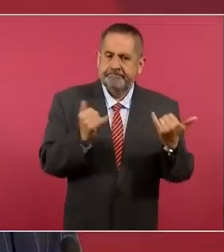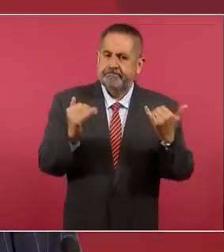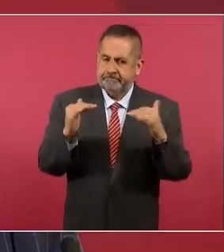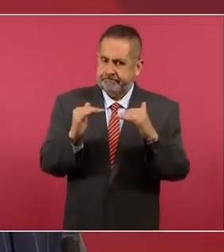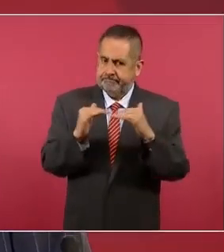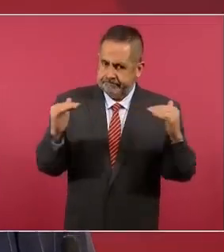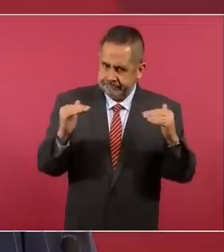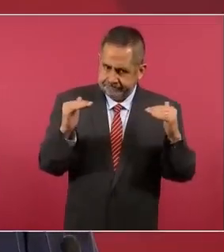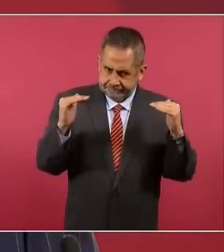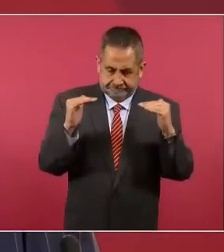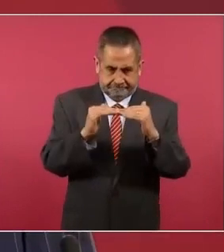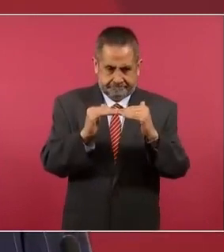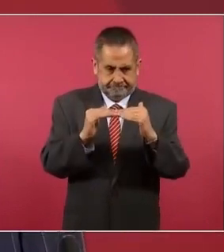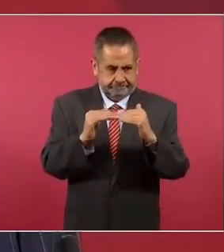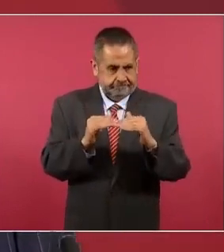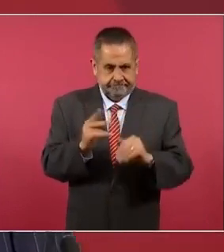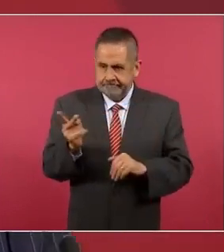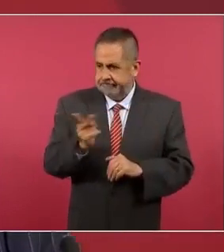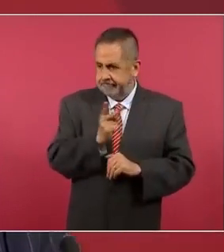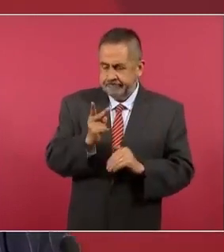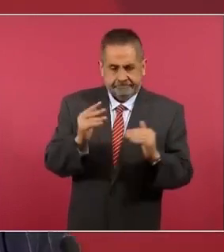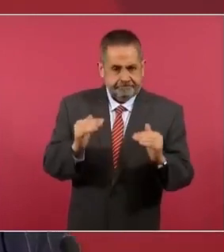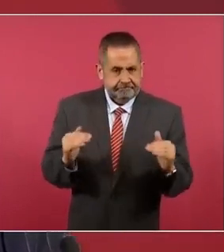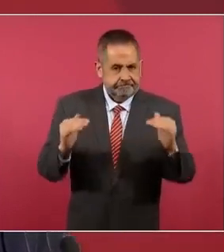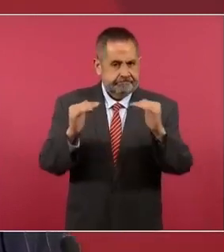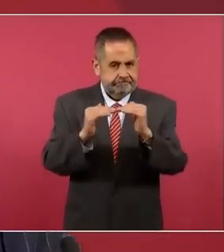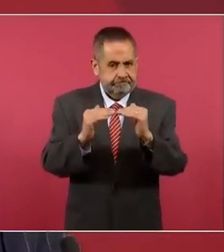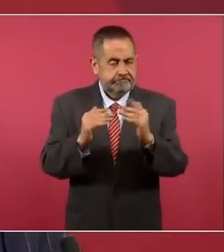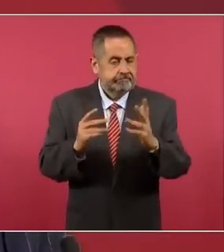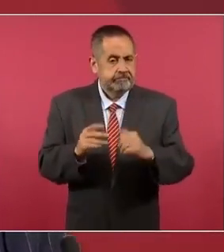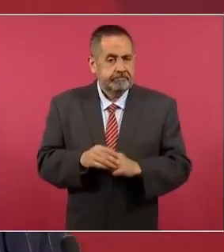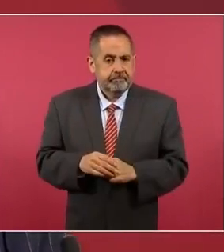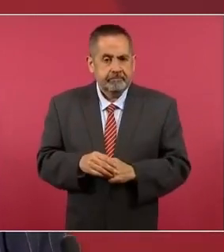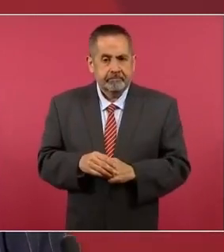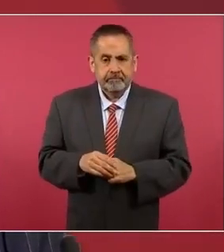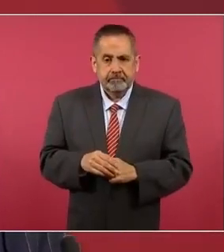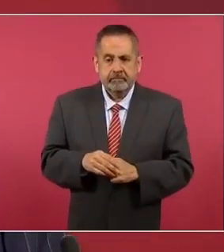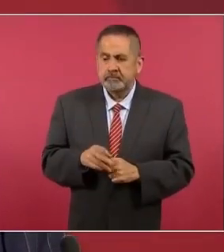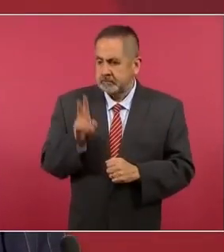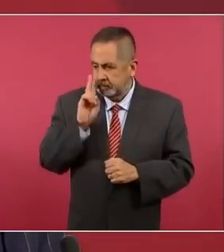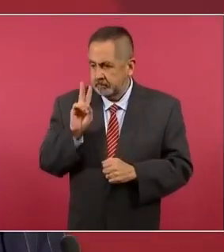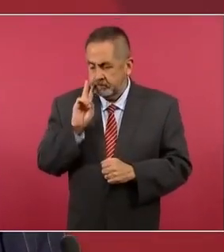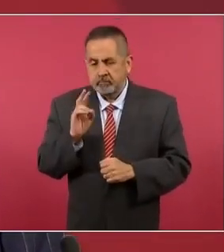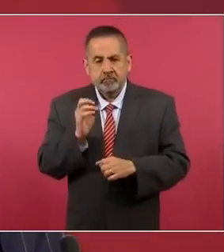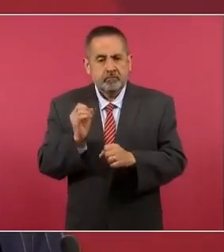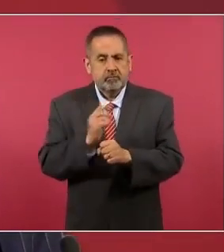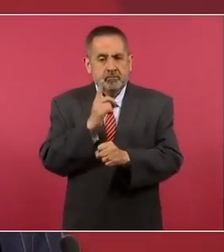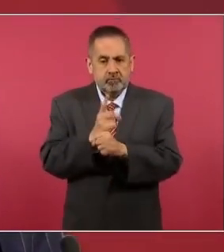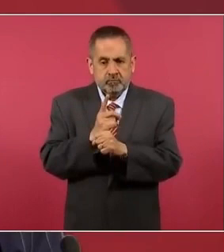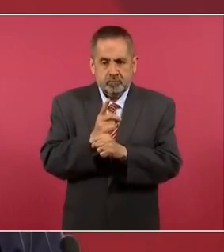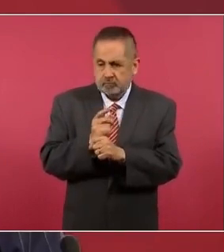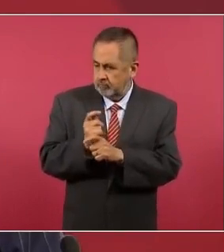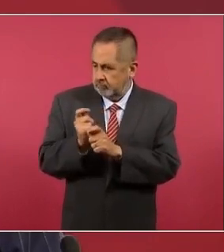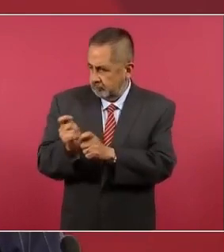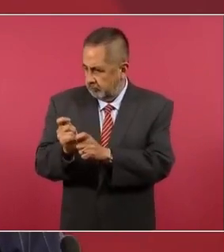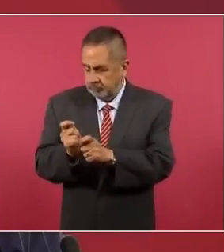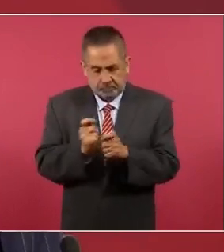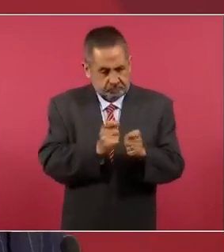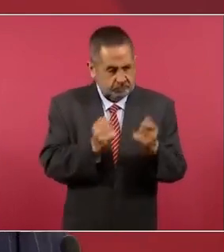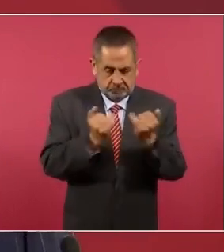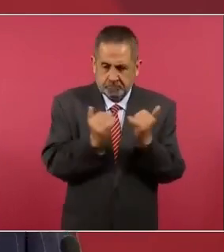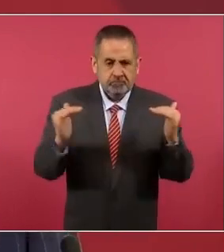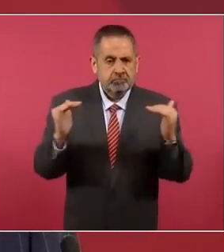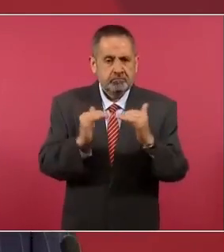Y es igualdad y todos tienen las mismas posibilidades. en el caso de